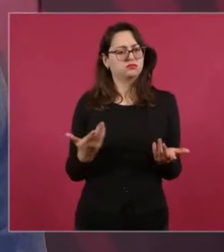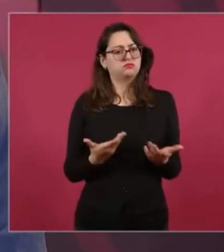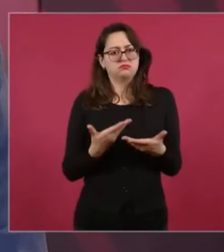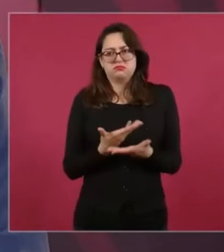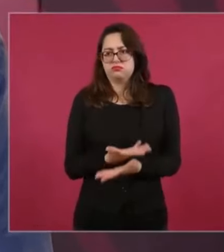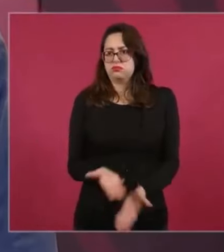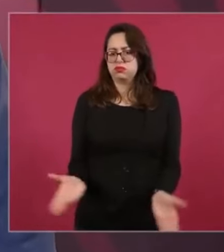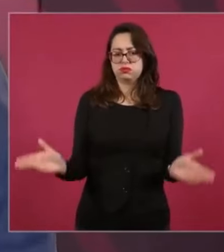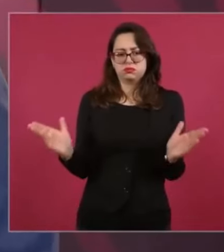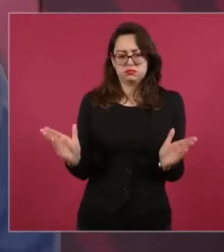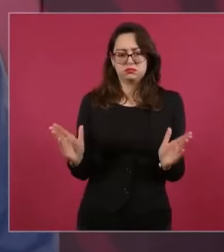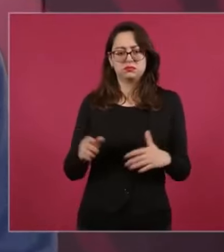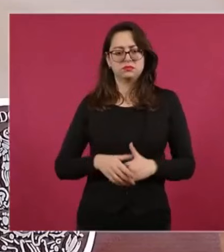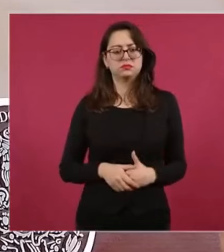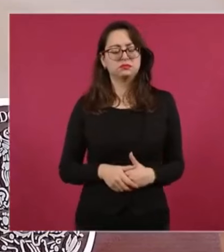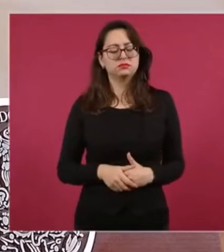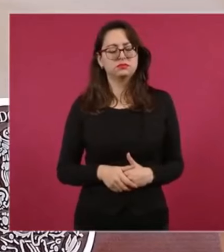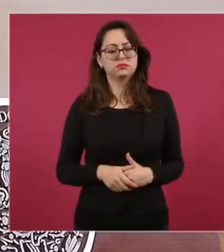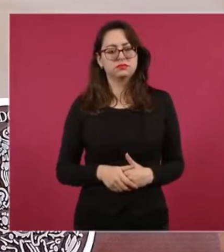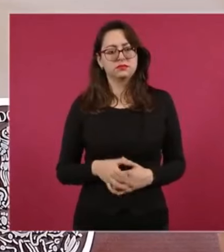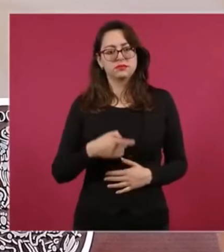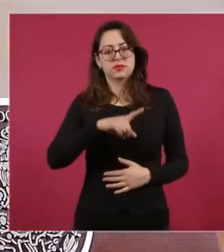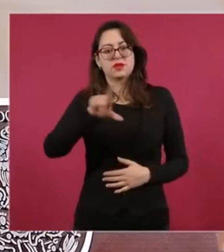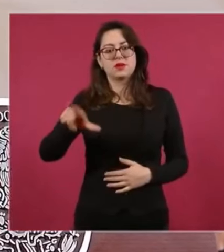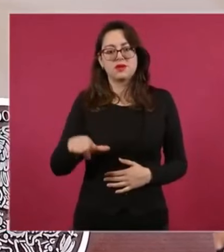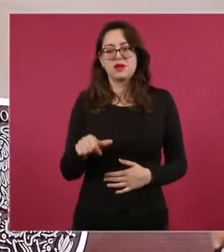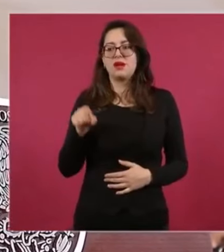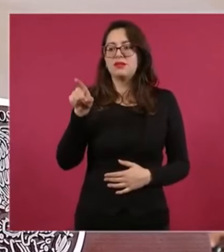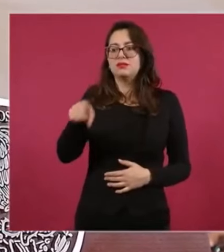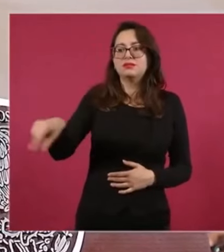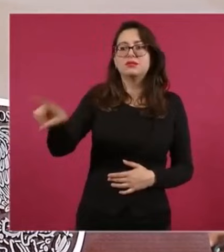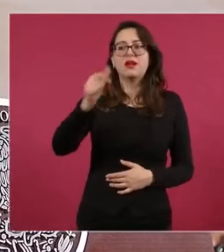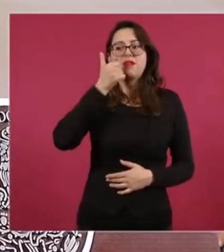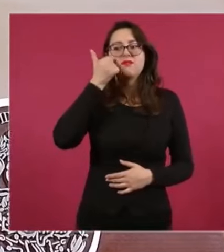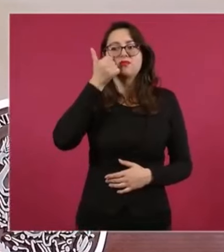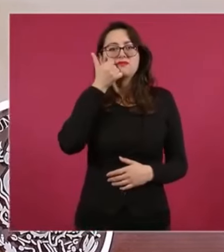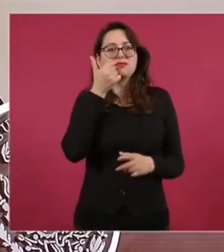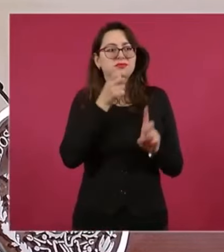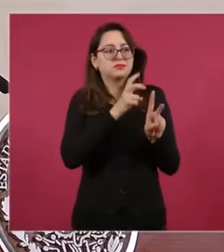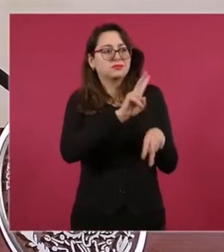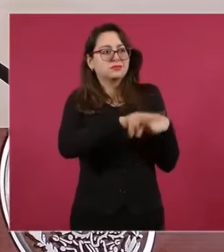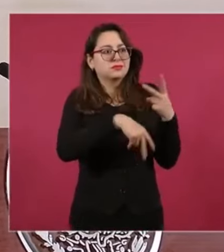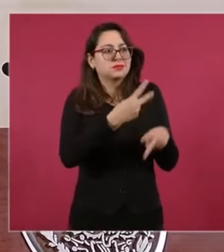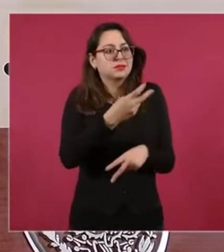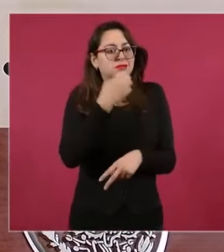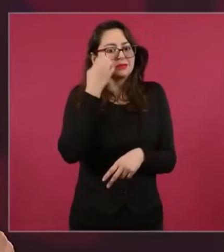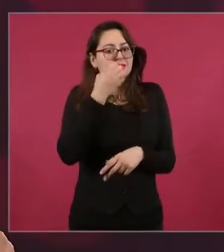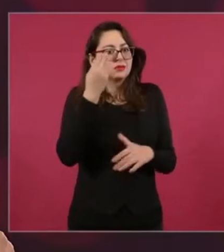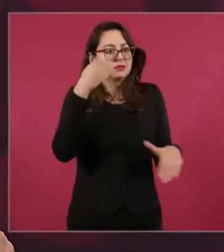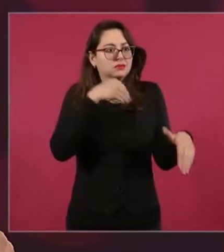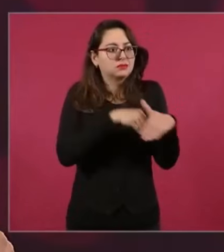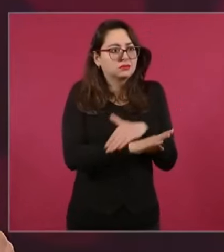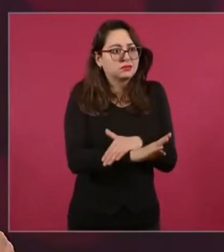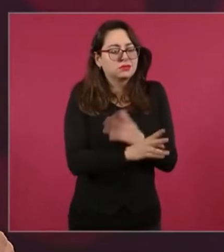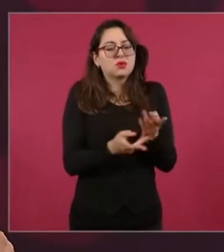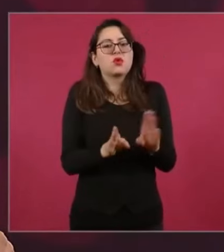sino en qué condiciones van los